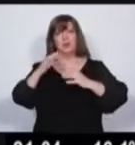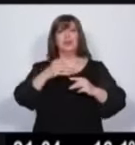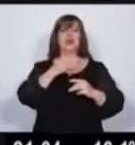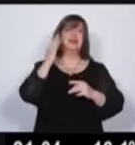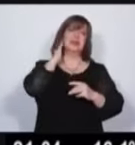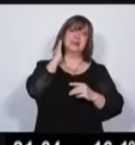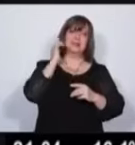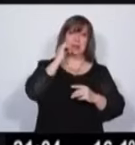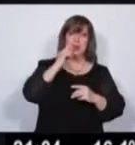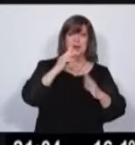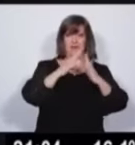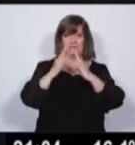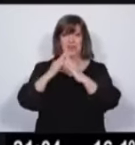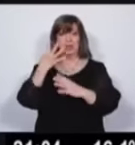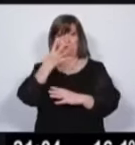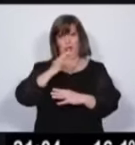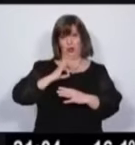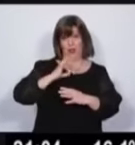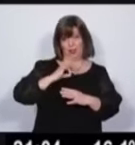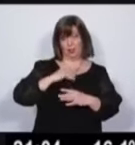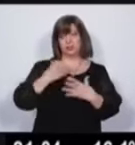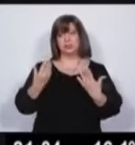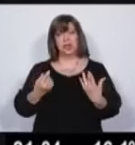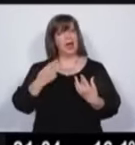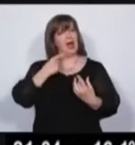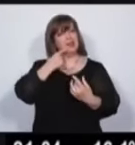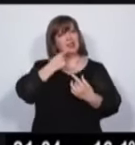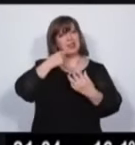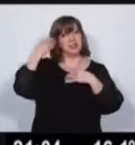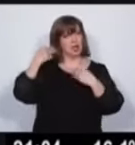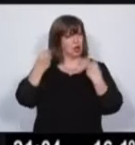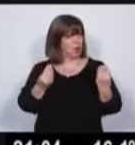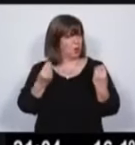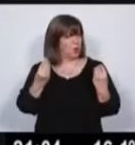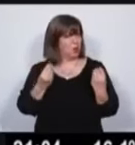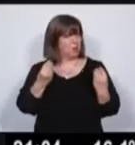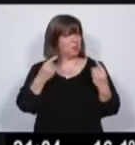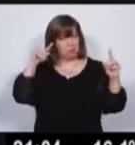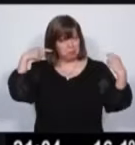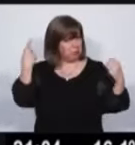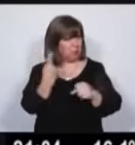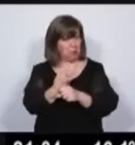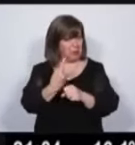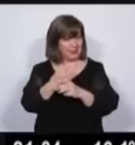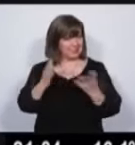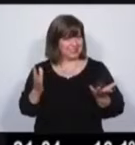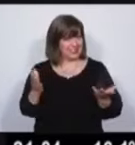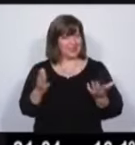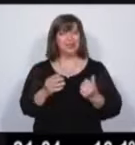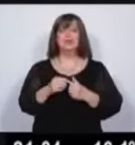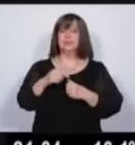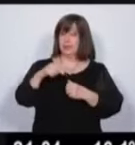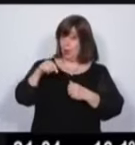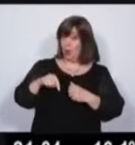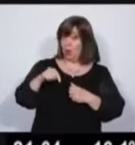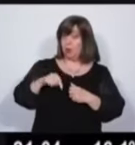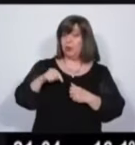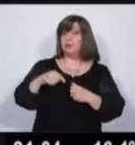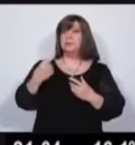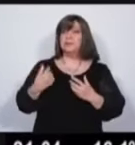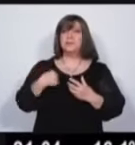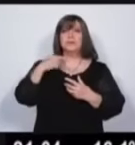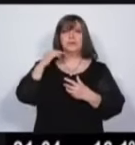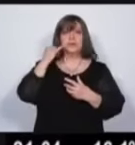cuatro años. Nos empezaron a preguntar cómo íbamos a hacer, que era imposible. Resulta que hoy encontramos